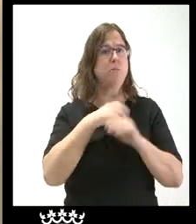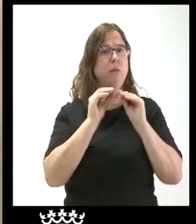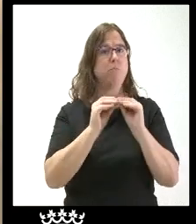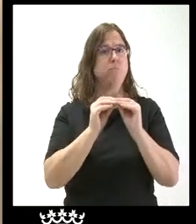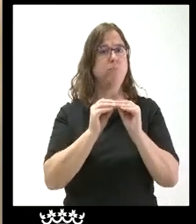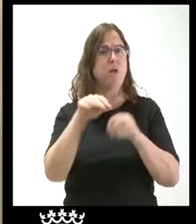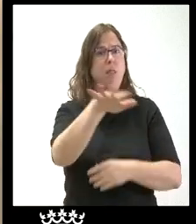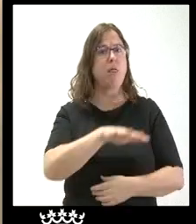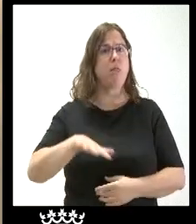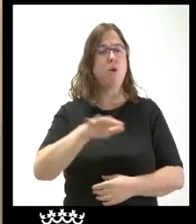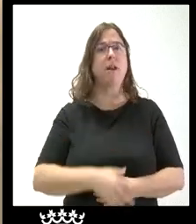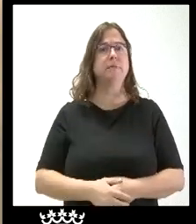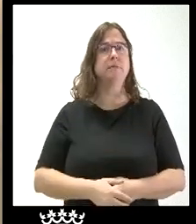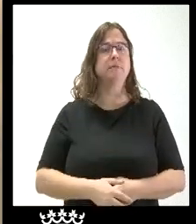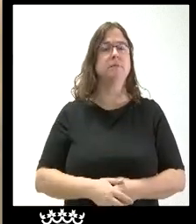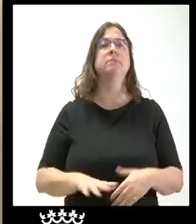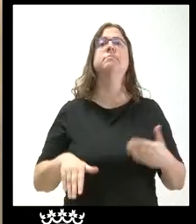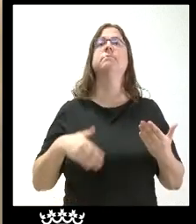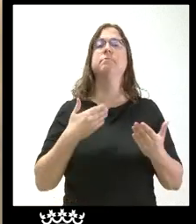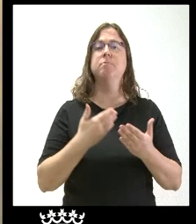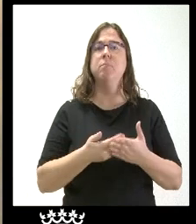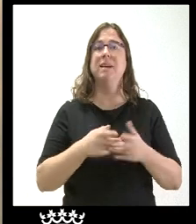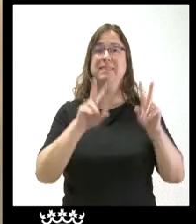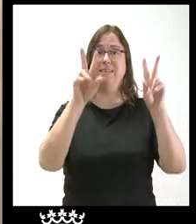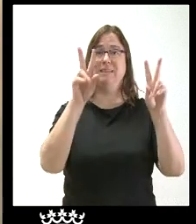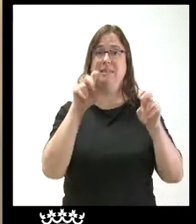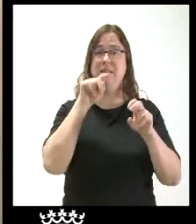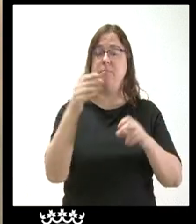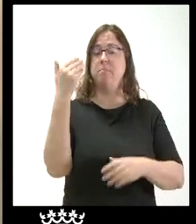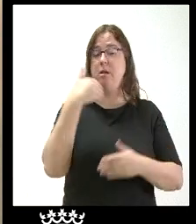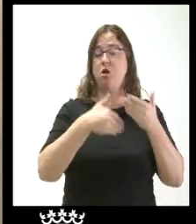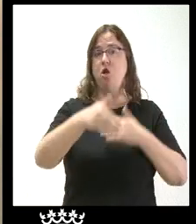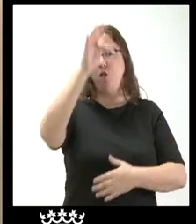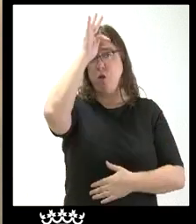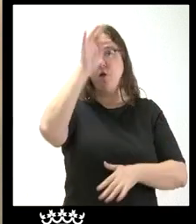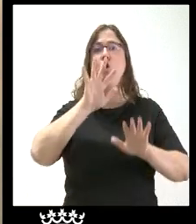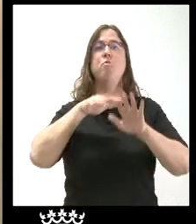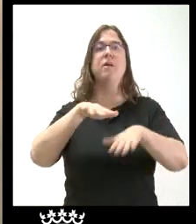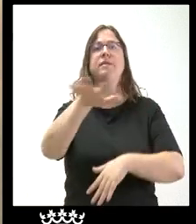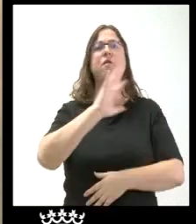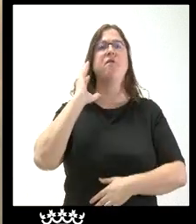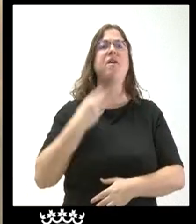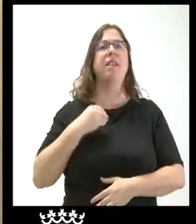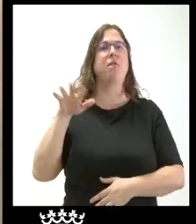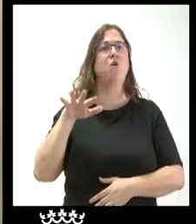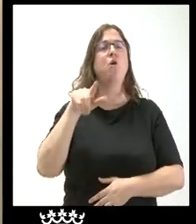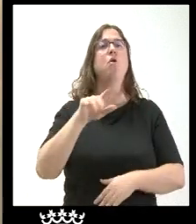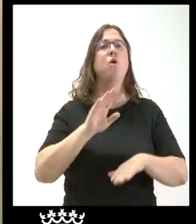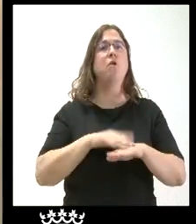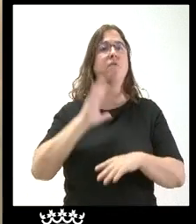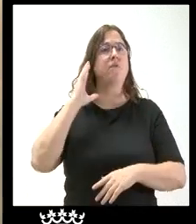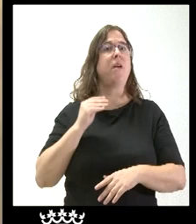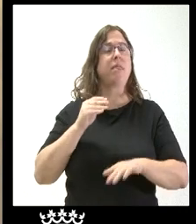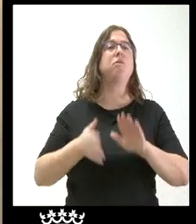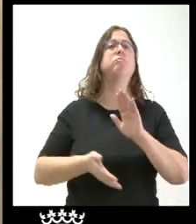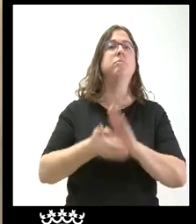en esas zonas. Y con respecto también a este tema el domingo hay una manifestación en el Bierzo precisamente el Bierzo sale a la